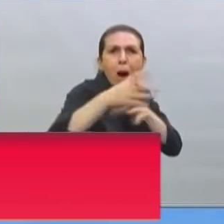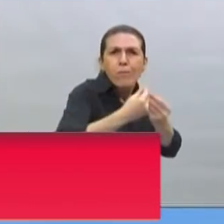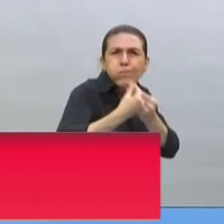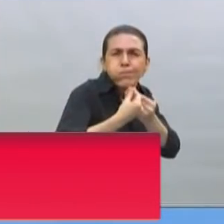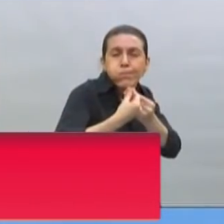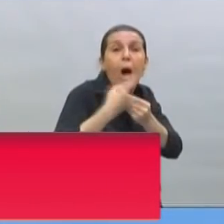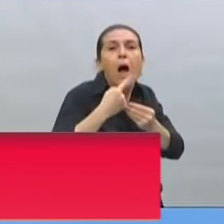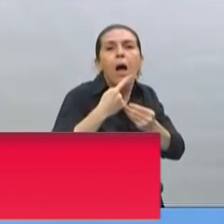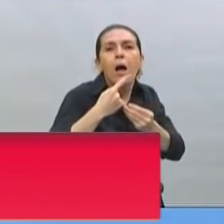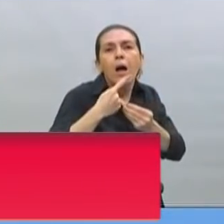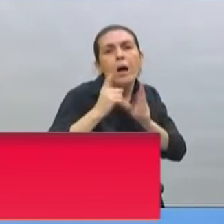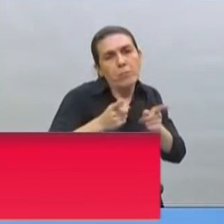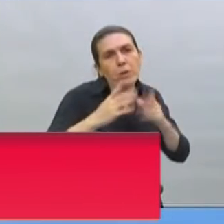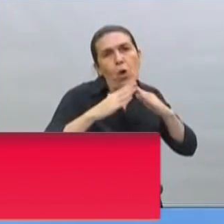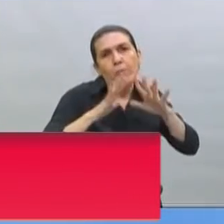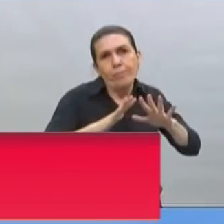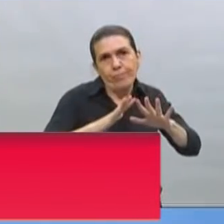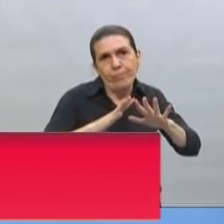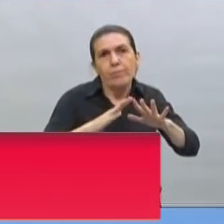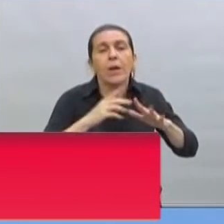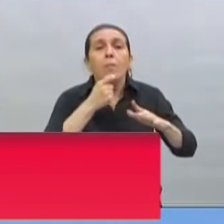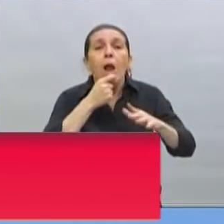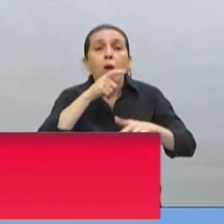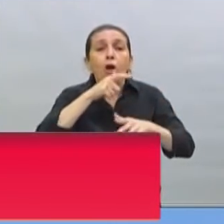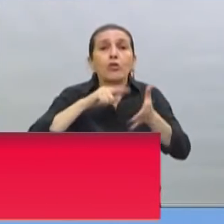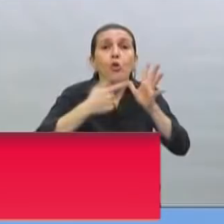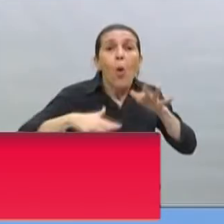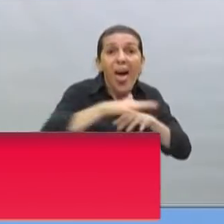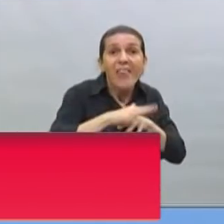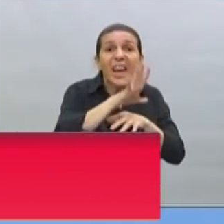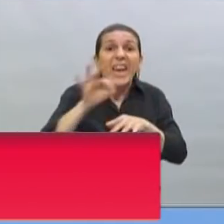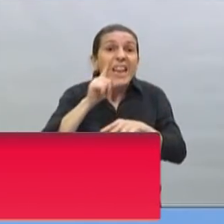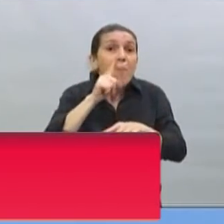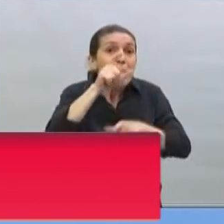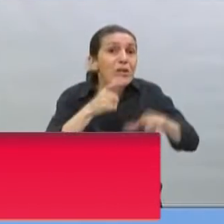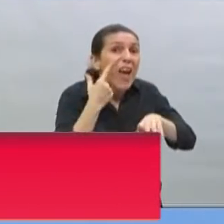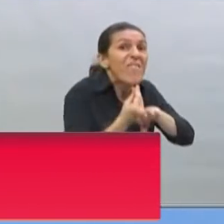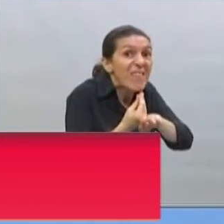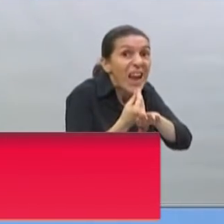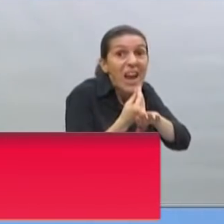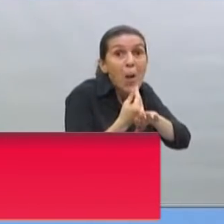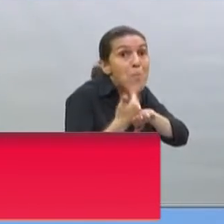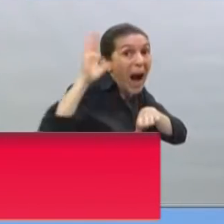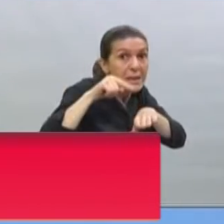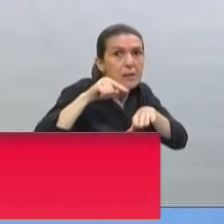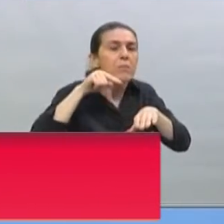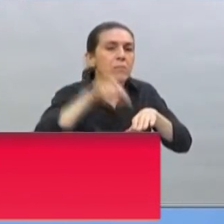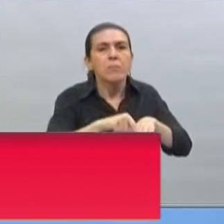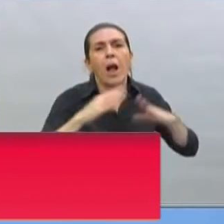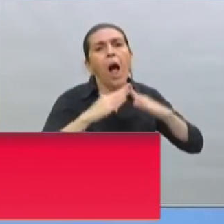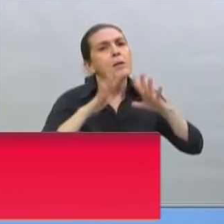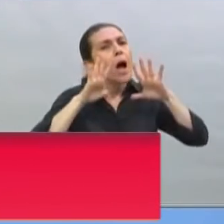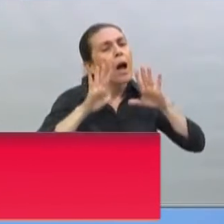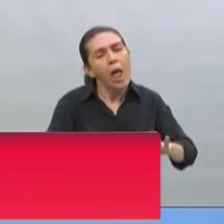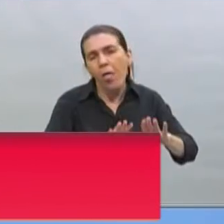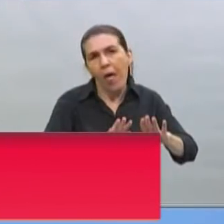Los aglomerados urbanos de más de 500.000 personas siguen la cuarentena como hasta hoy,